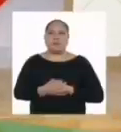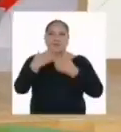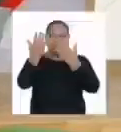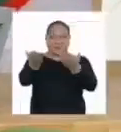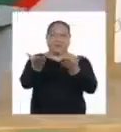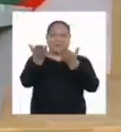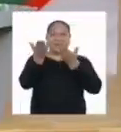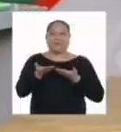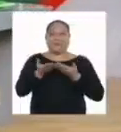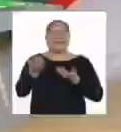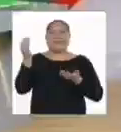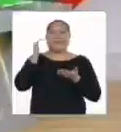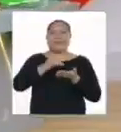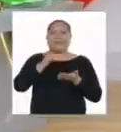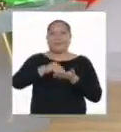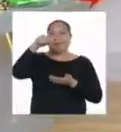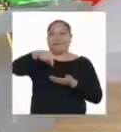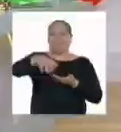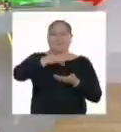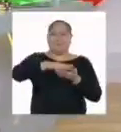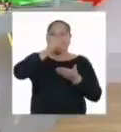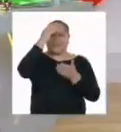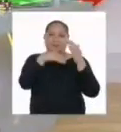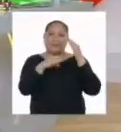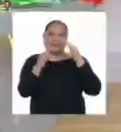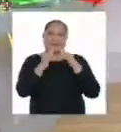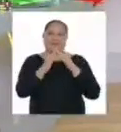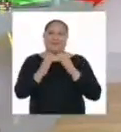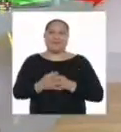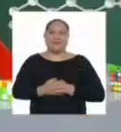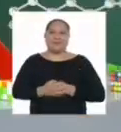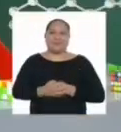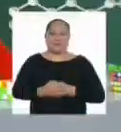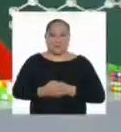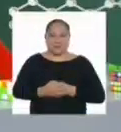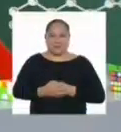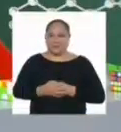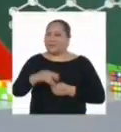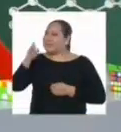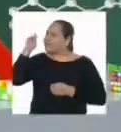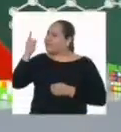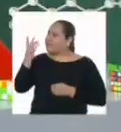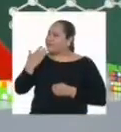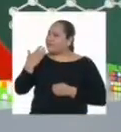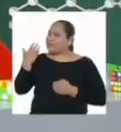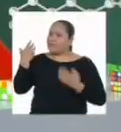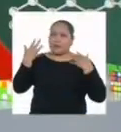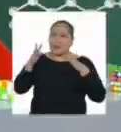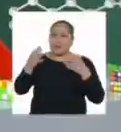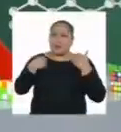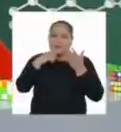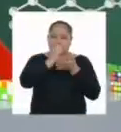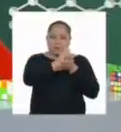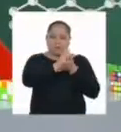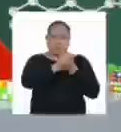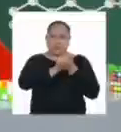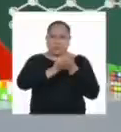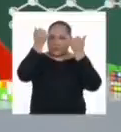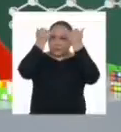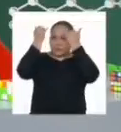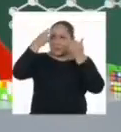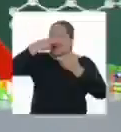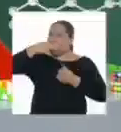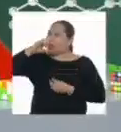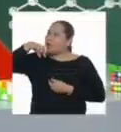¡Bienvenidas y bienvenidos de vuelta a ¡Aprendo en Casa! Profesora, ya tenemos redactadas nuestras